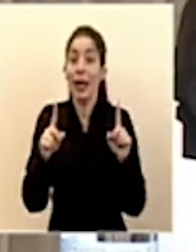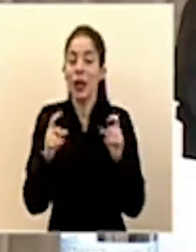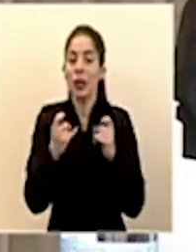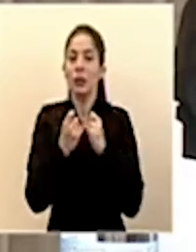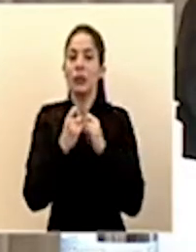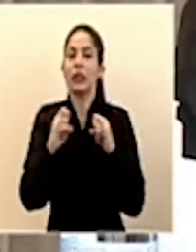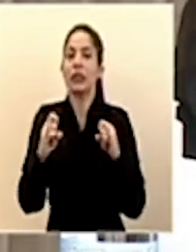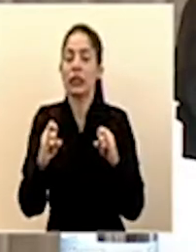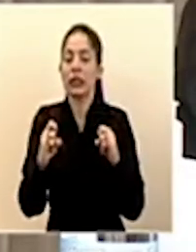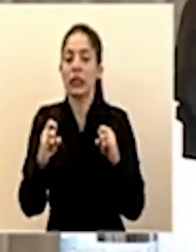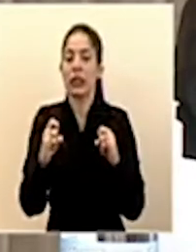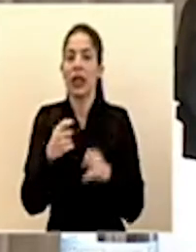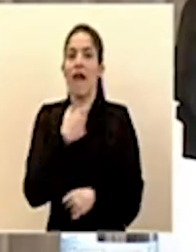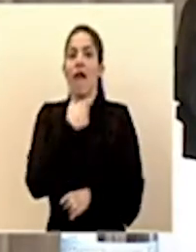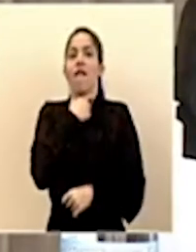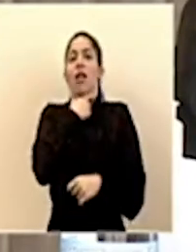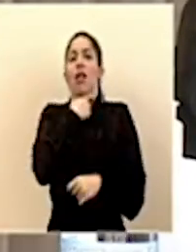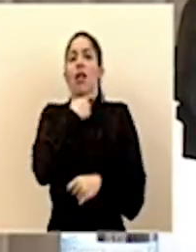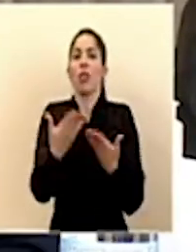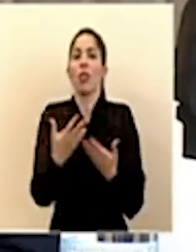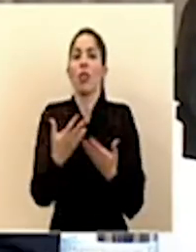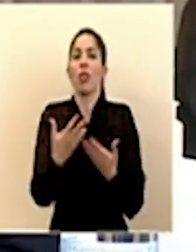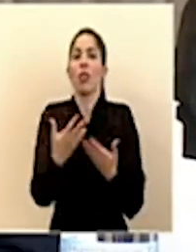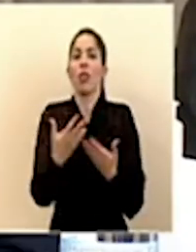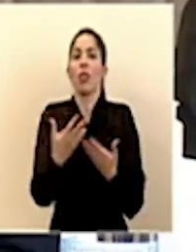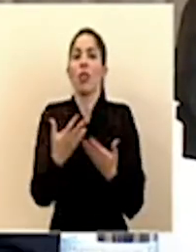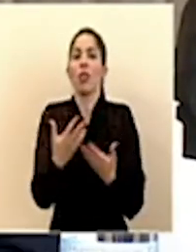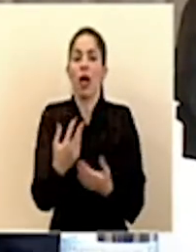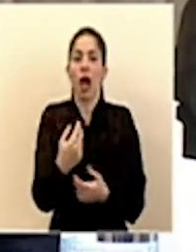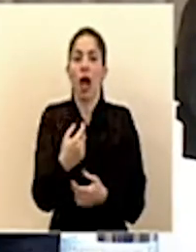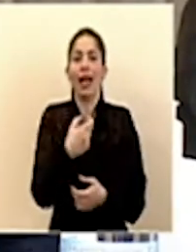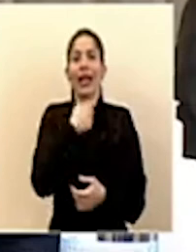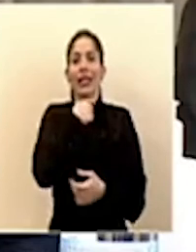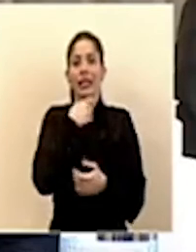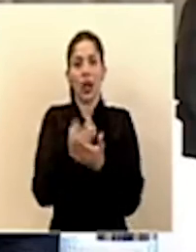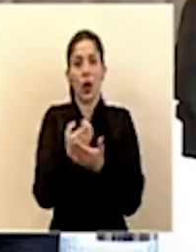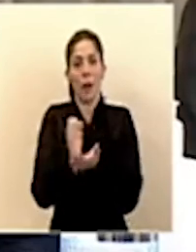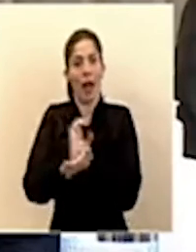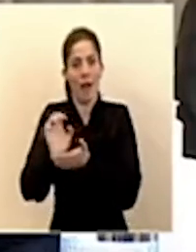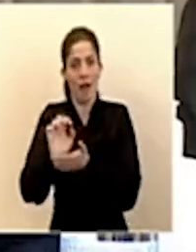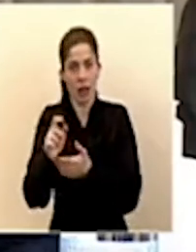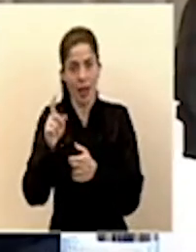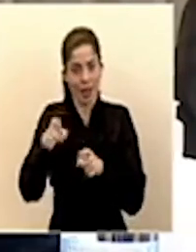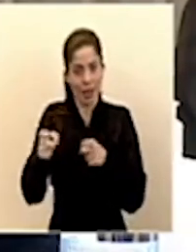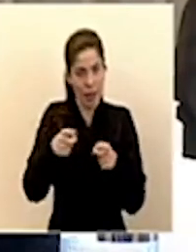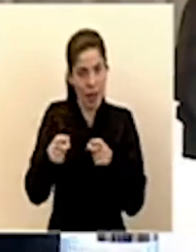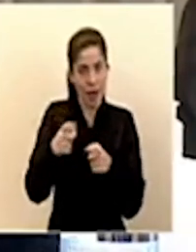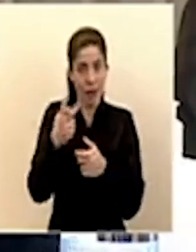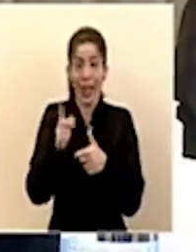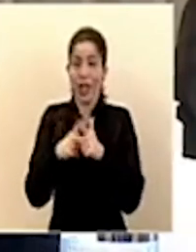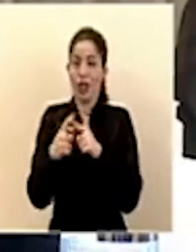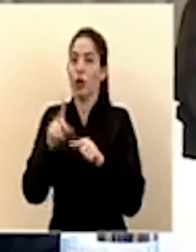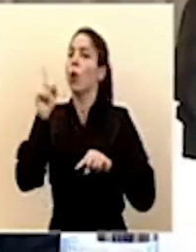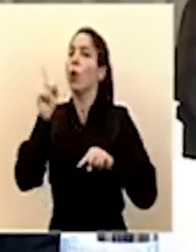hiperinflación, una crisis económica. Entonces, no podemos descartar